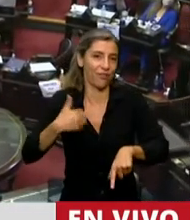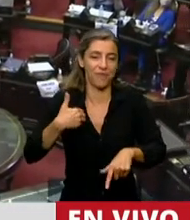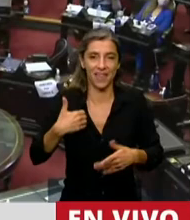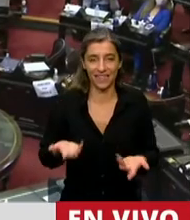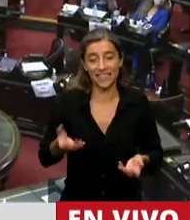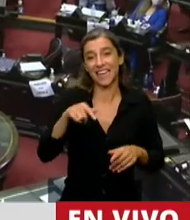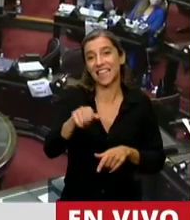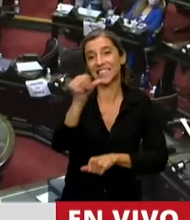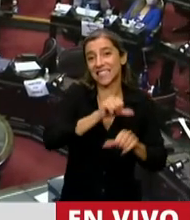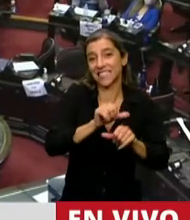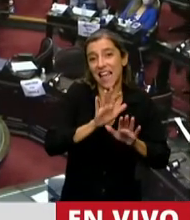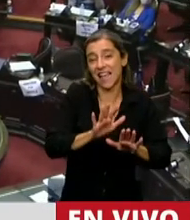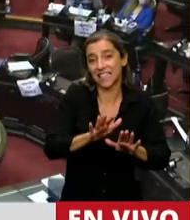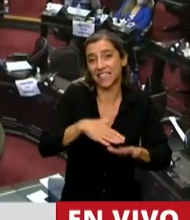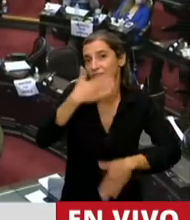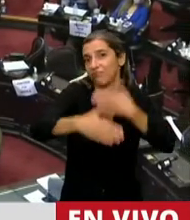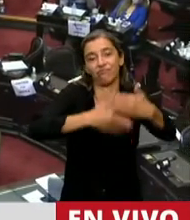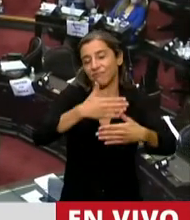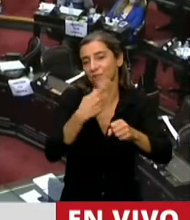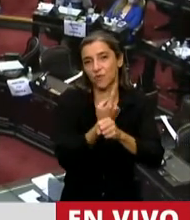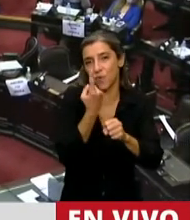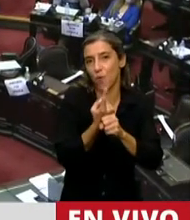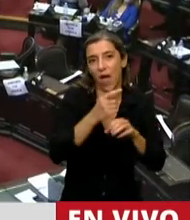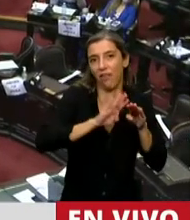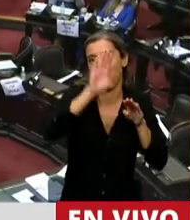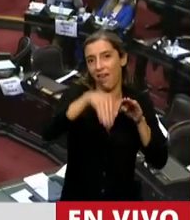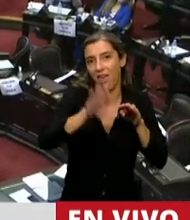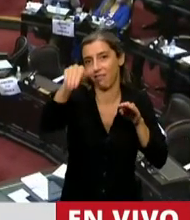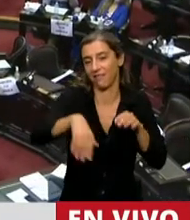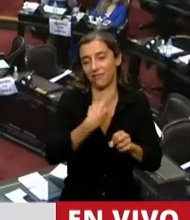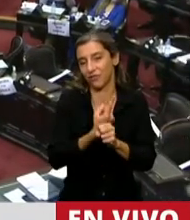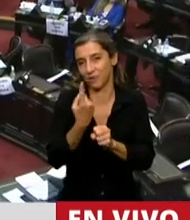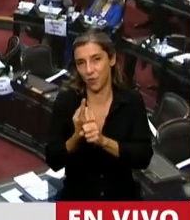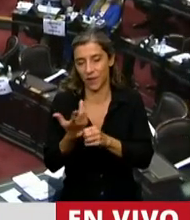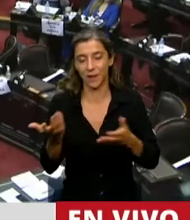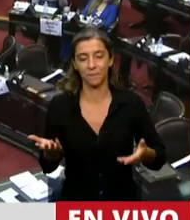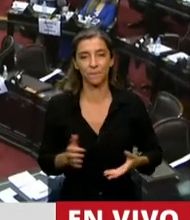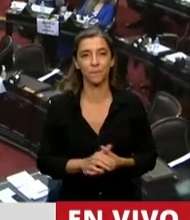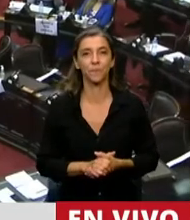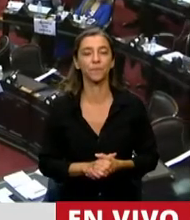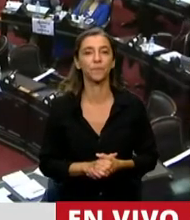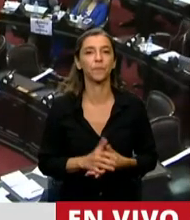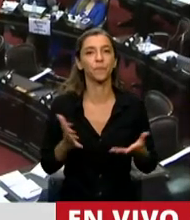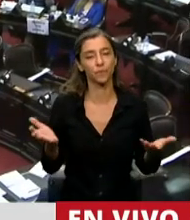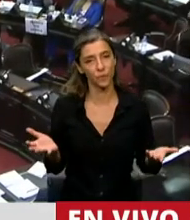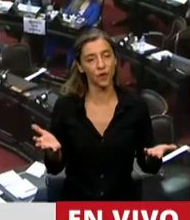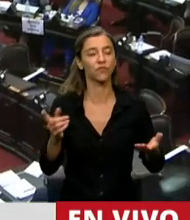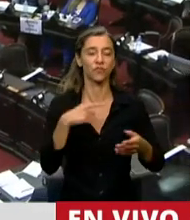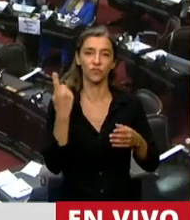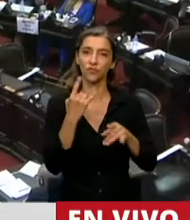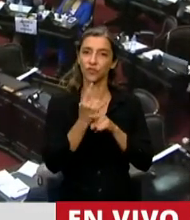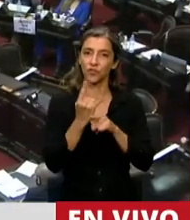-tecnológico no puede prosperar con ese escenario de imprevisibilidad. Y a lo más, nos hemos